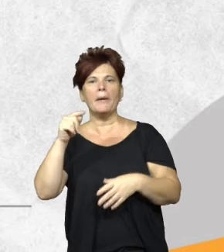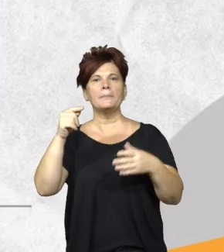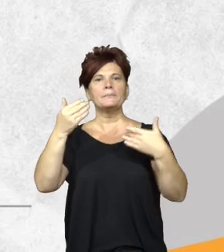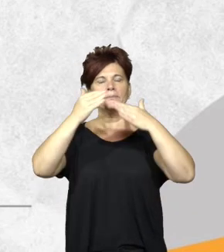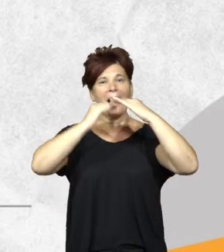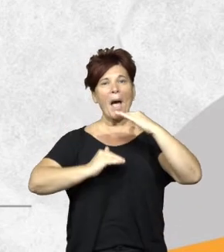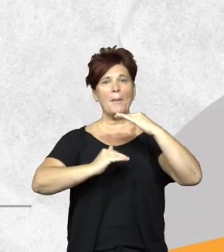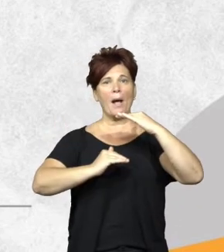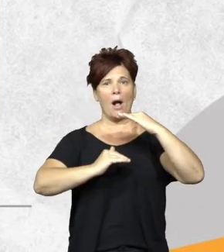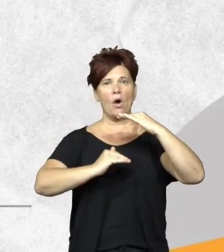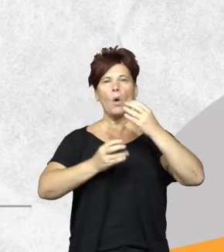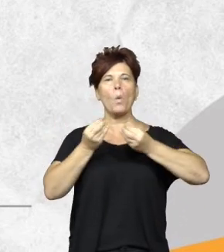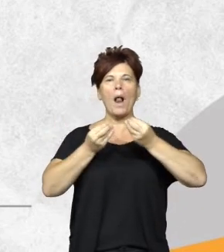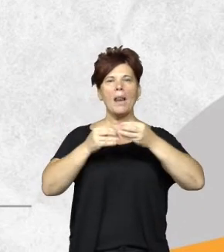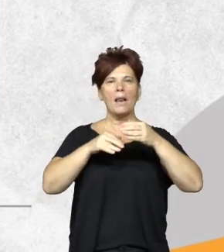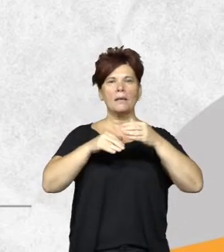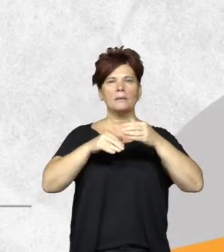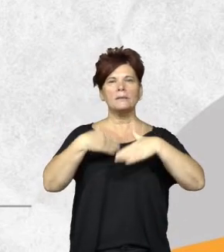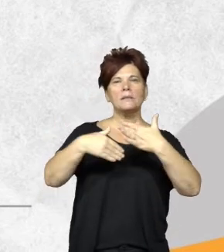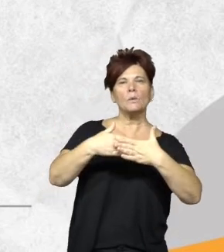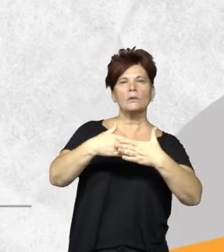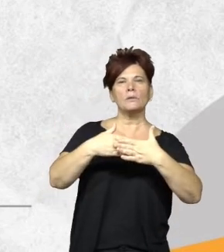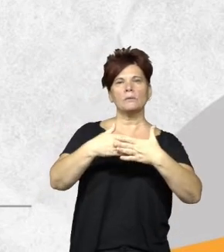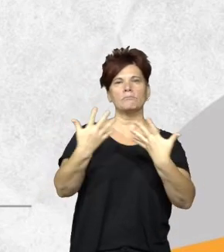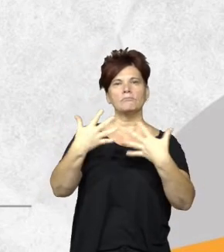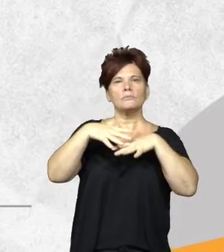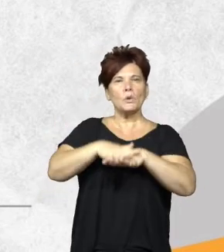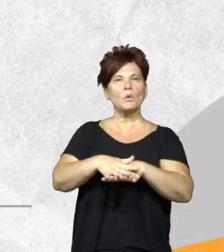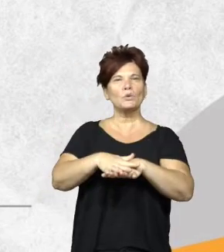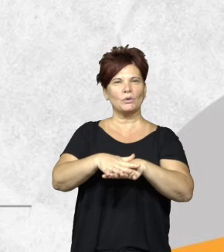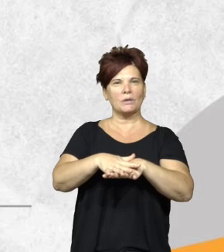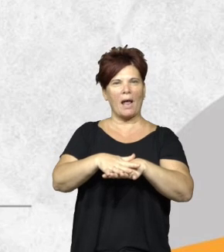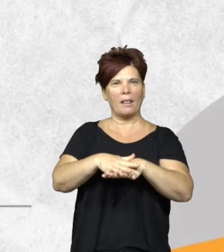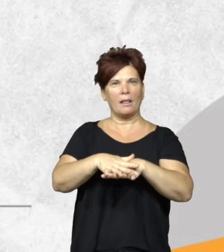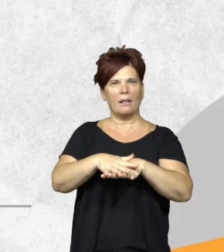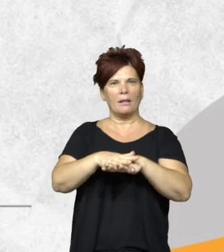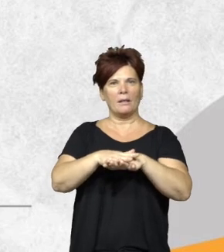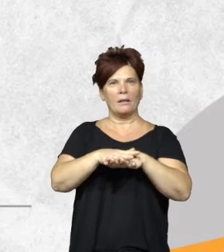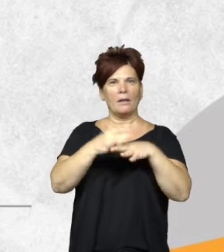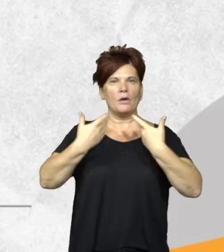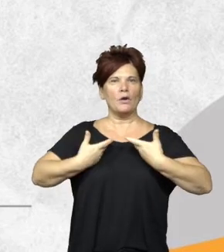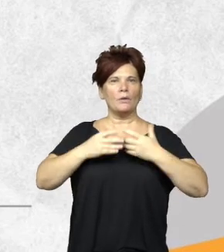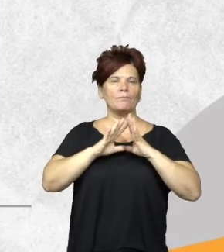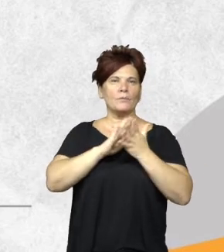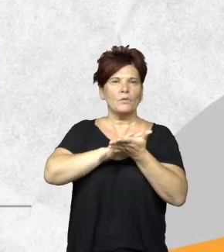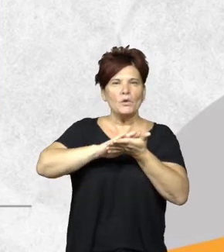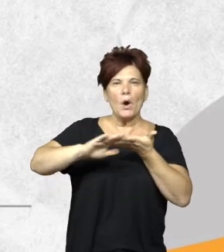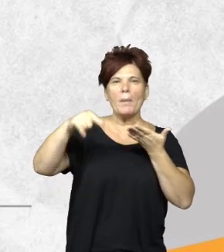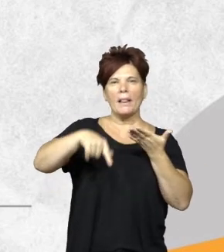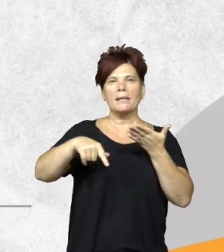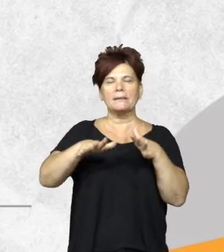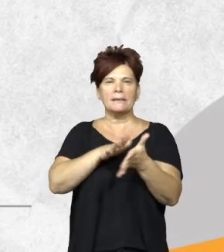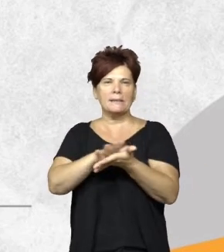ilustra qué es lo que sucede cuando cruzamos con el ordenamiento y la heterogeneidad que hay en cada provincia respecto a este